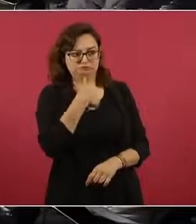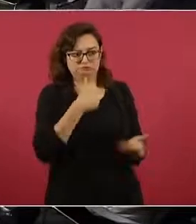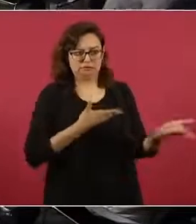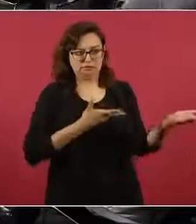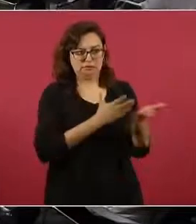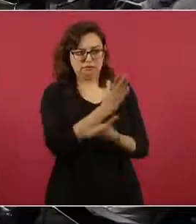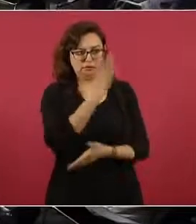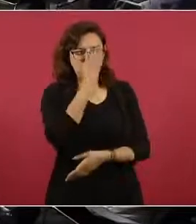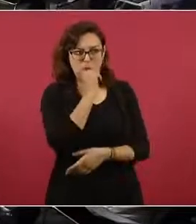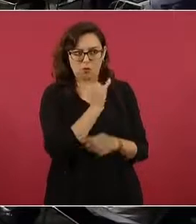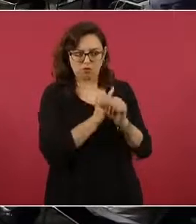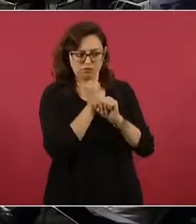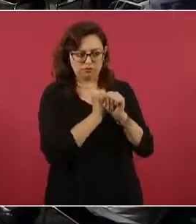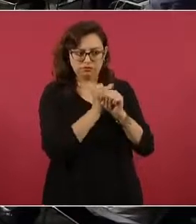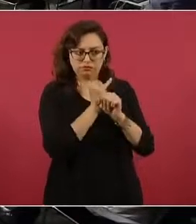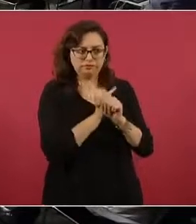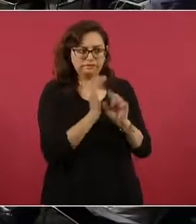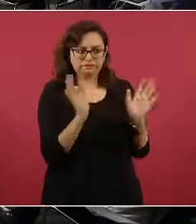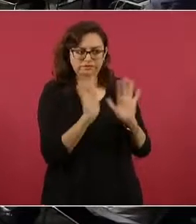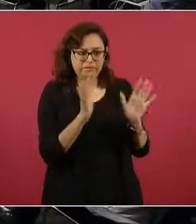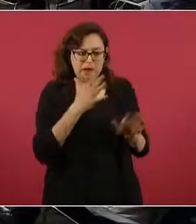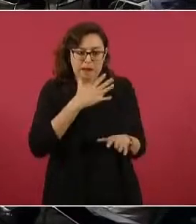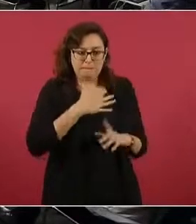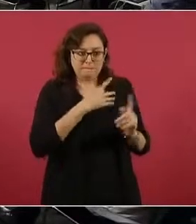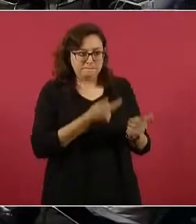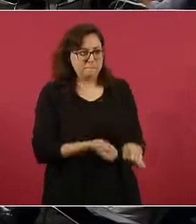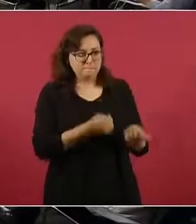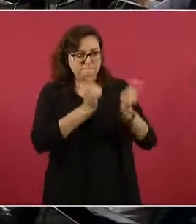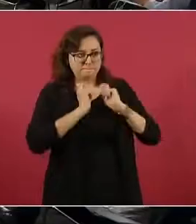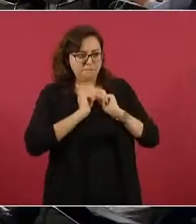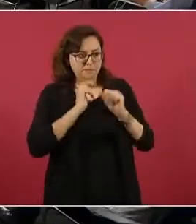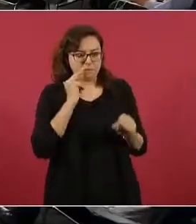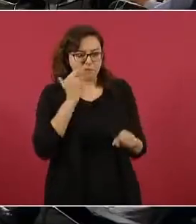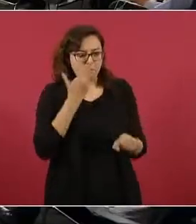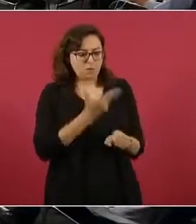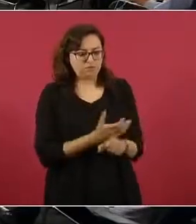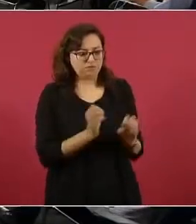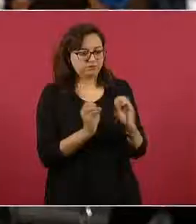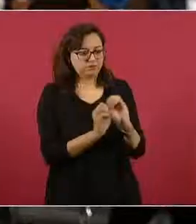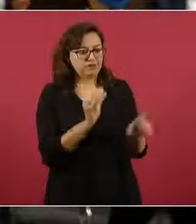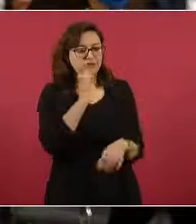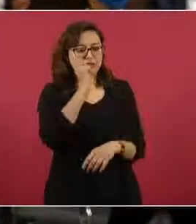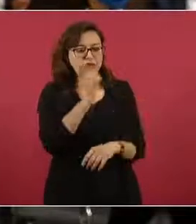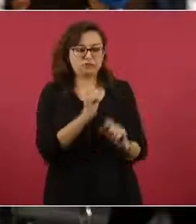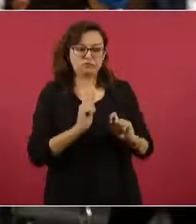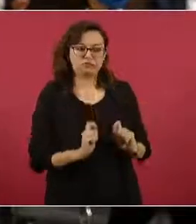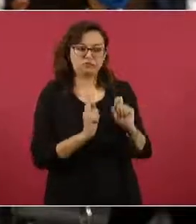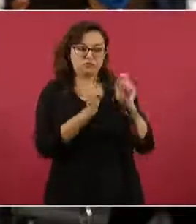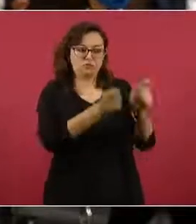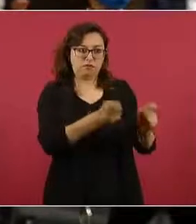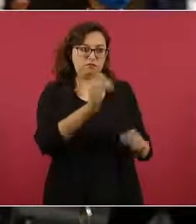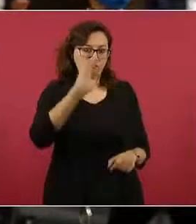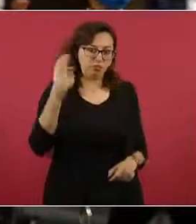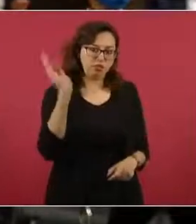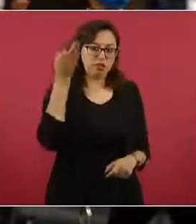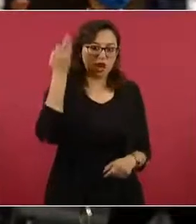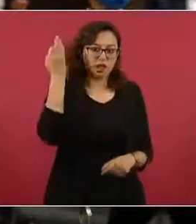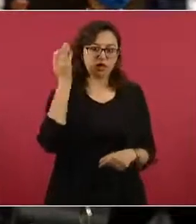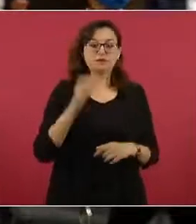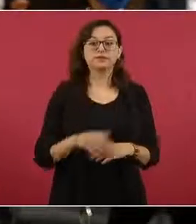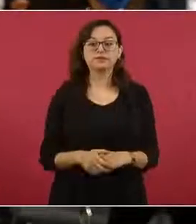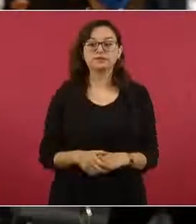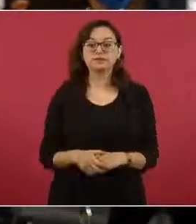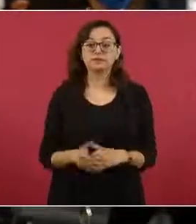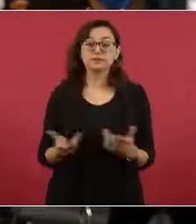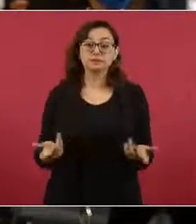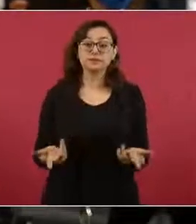ni hacer justicia sobre este caso, porque es un tema de fuero federal, al tratarse además